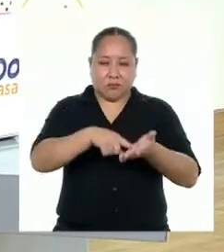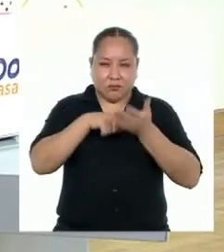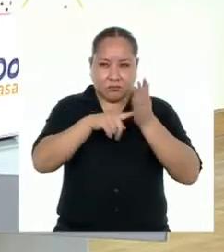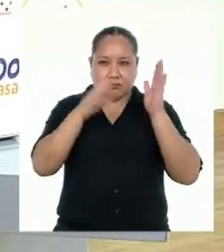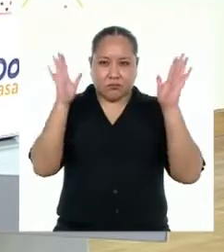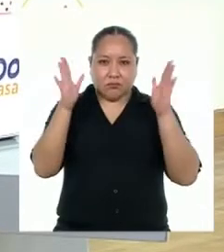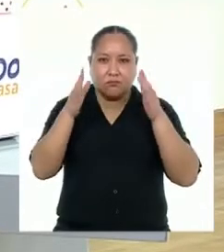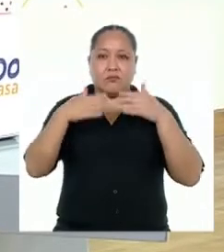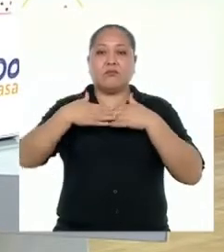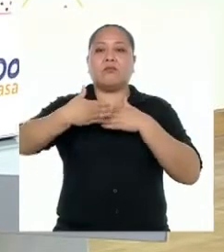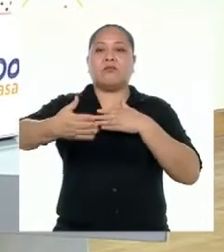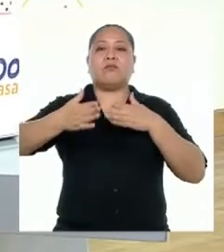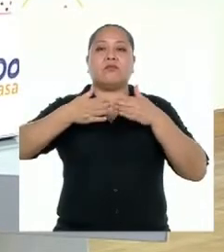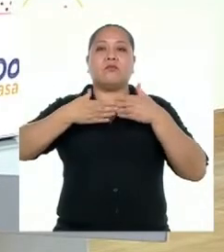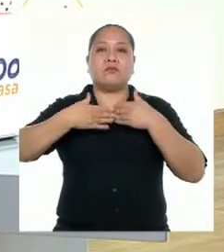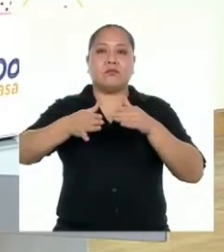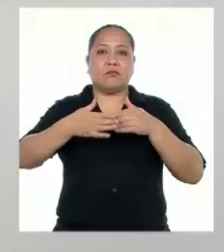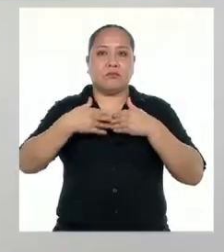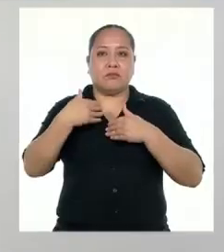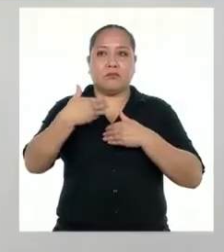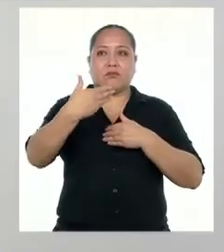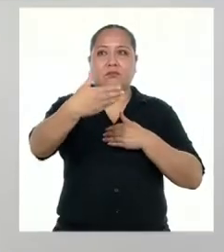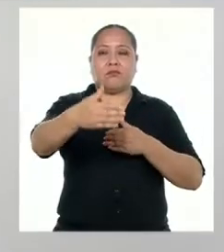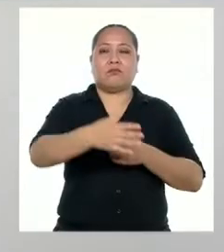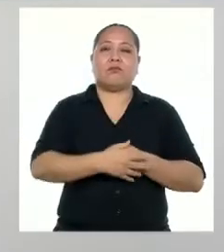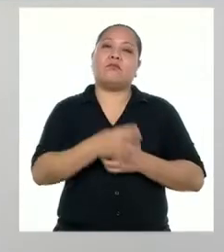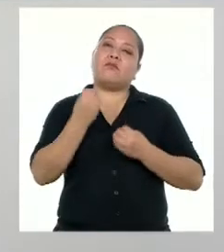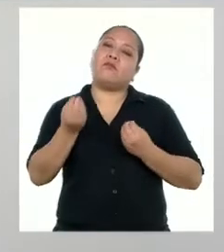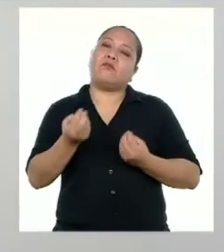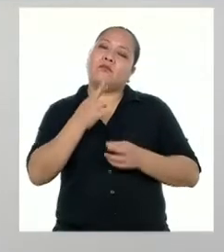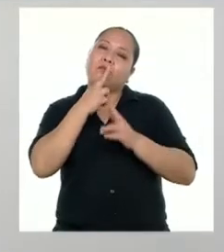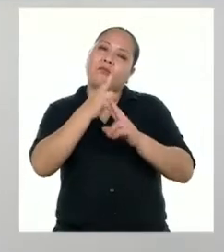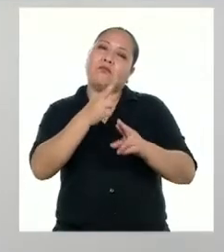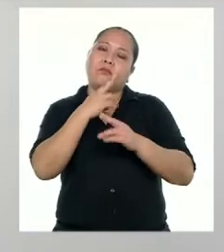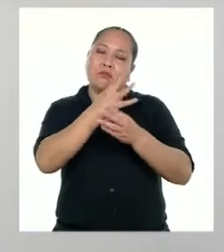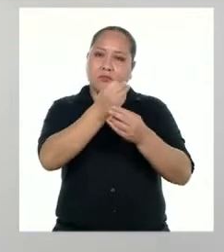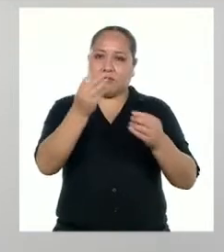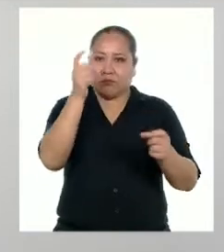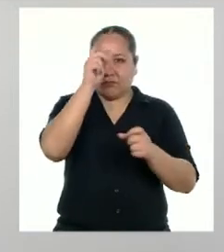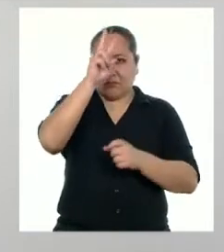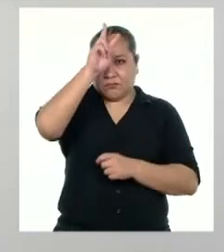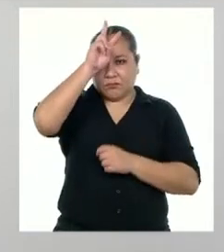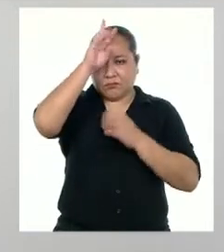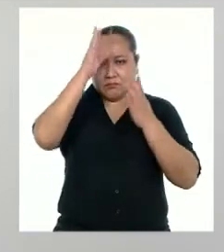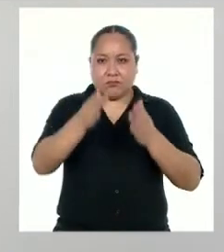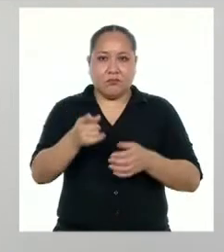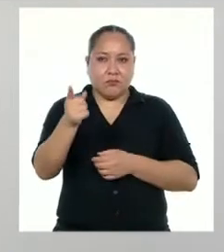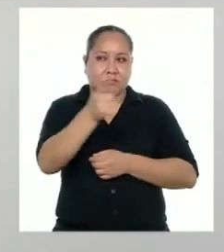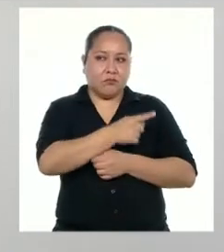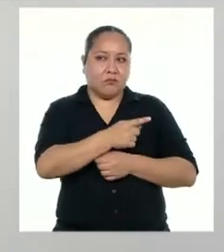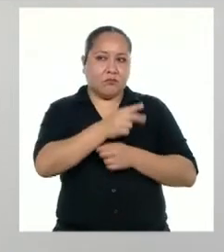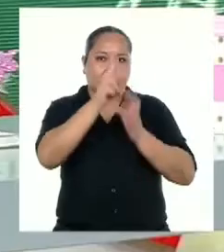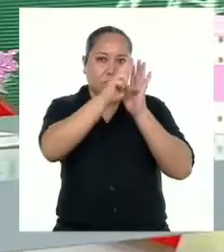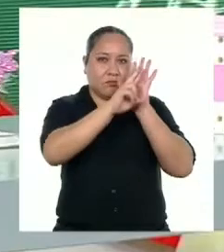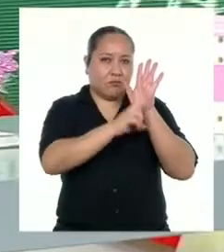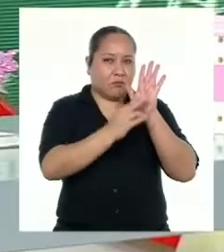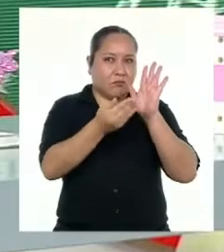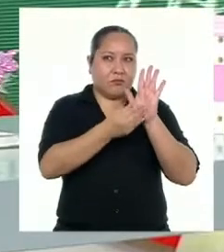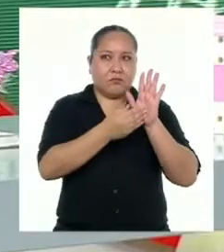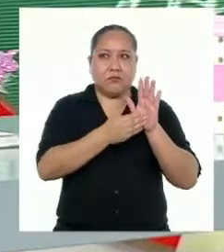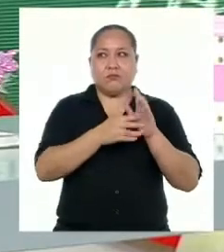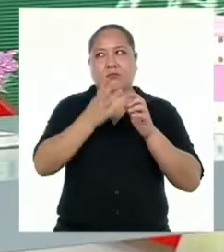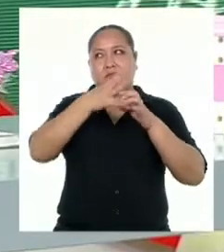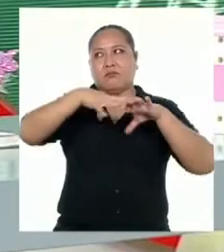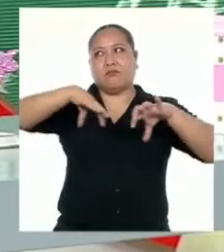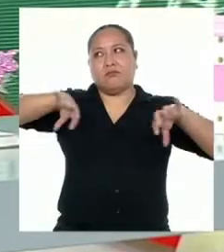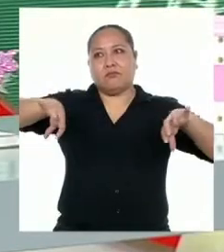luego flexibilizarlas con el paso del tiempo. ¿Y cómo fue la respuesta de muchos peruanos ante estas medidas? Pues muy